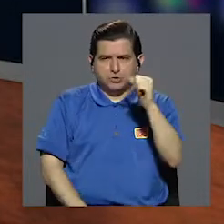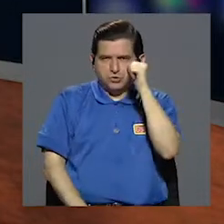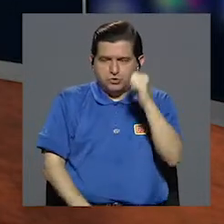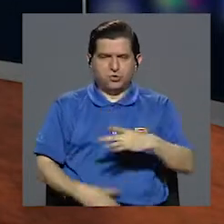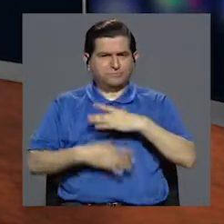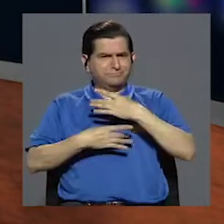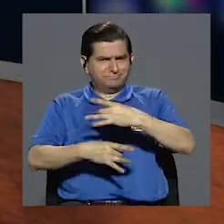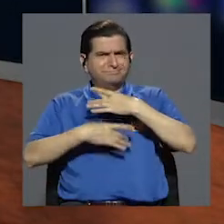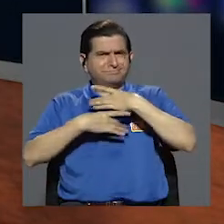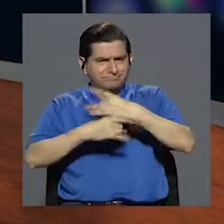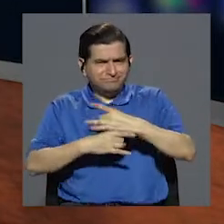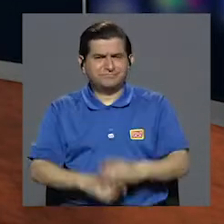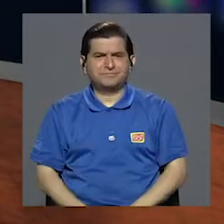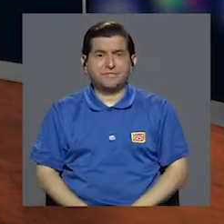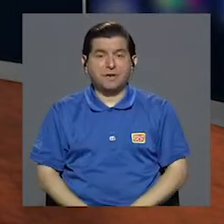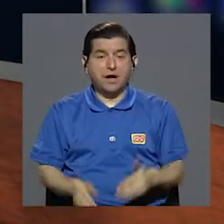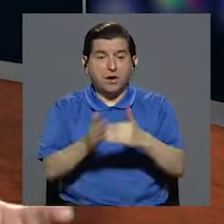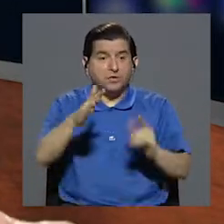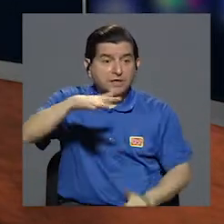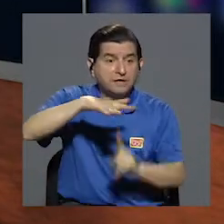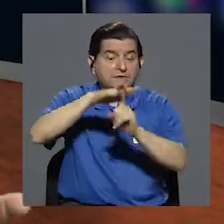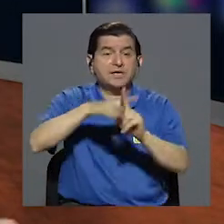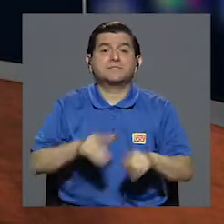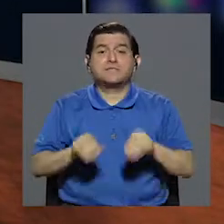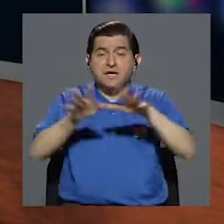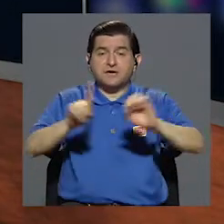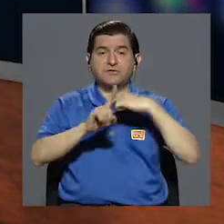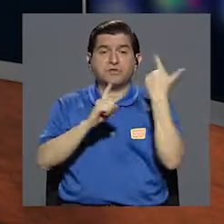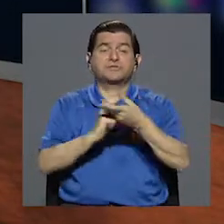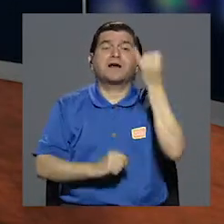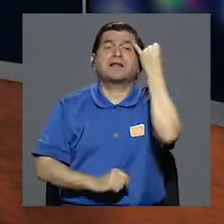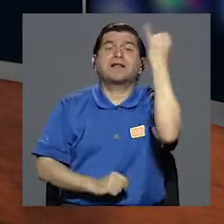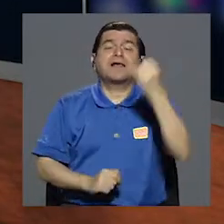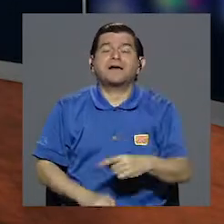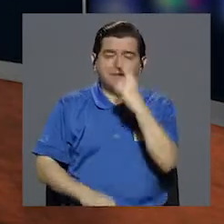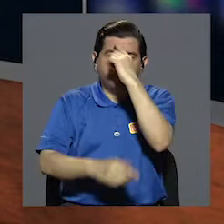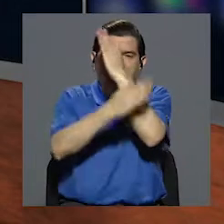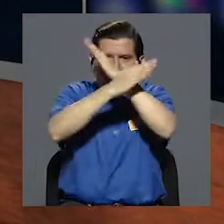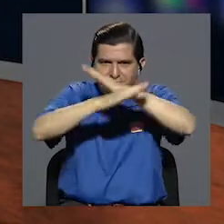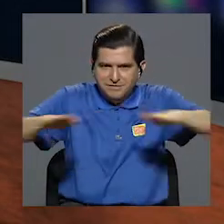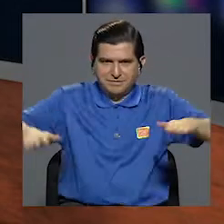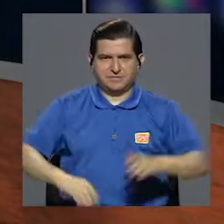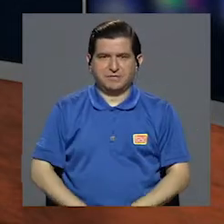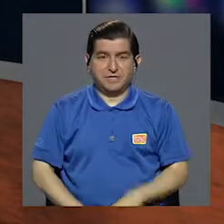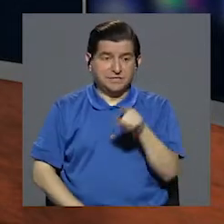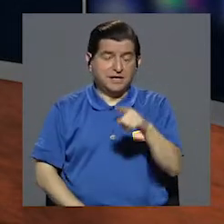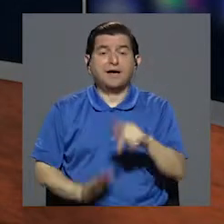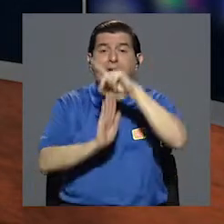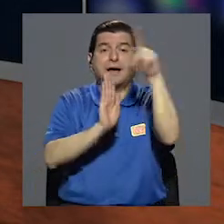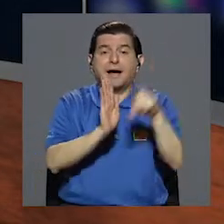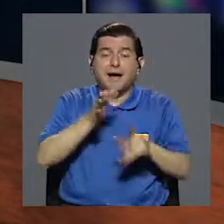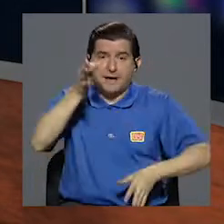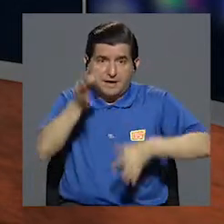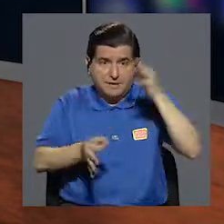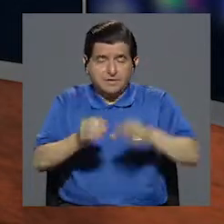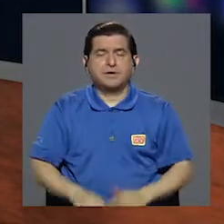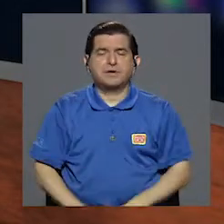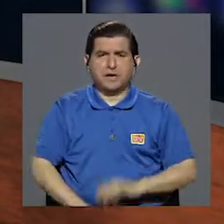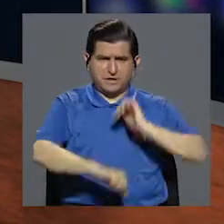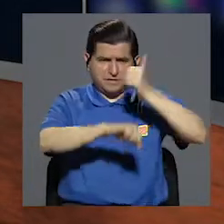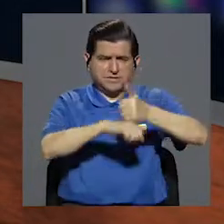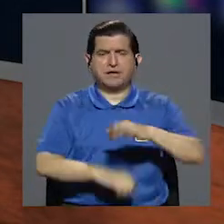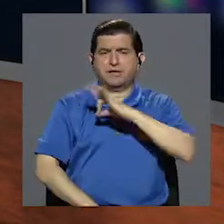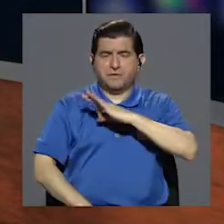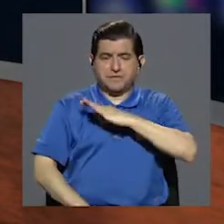caso Arias, llama la atención la resurrección en redes sociales de la presunción de inocencia. Ese principio